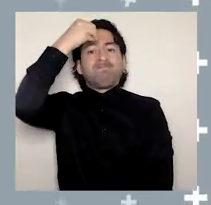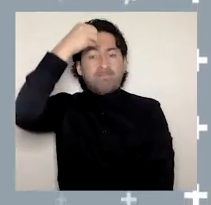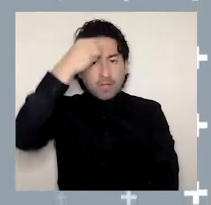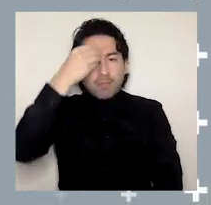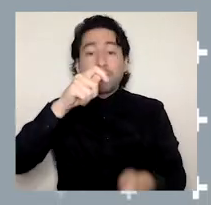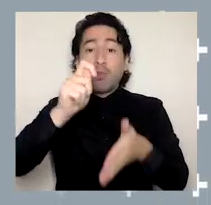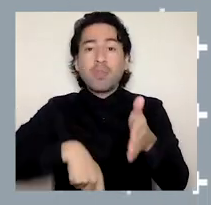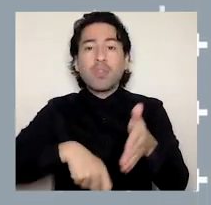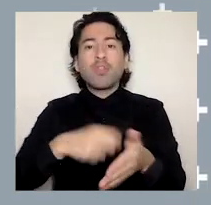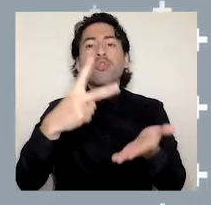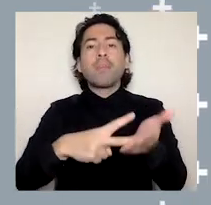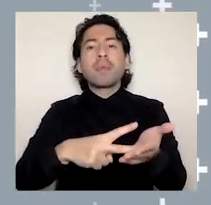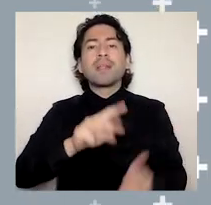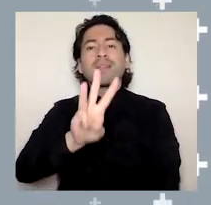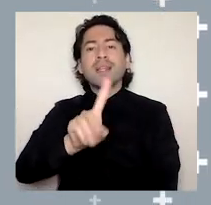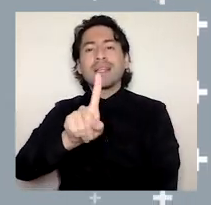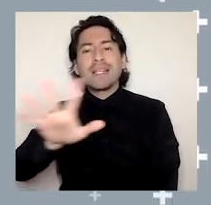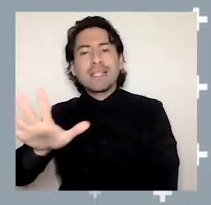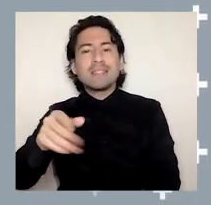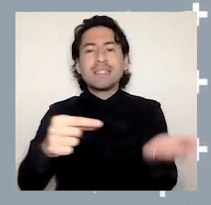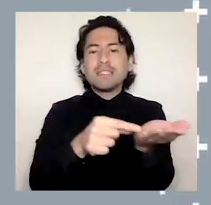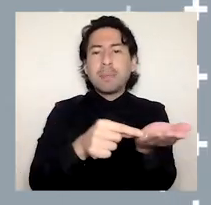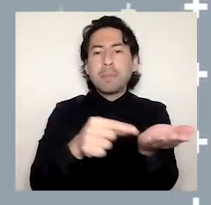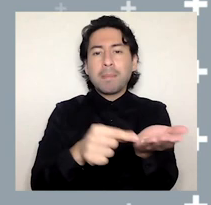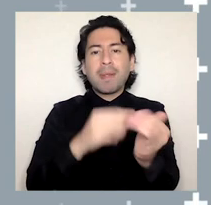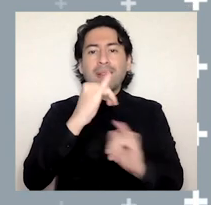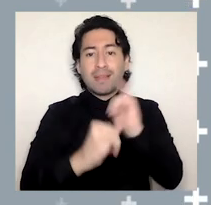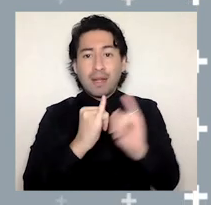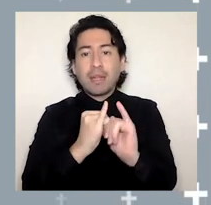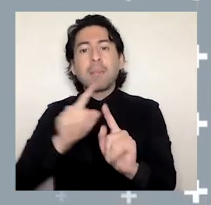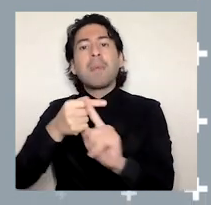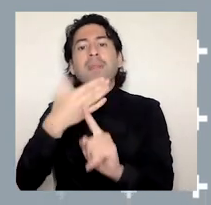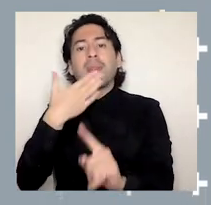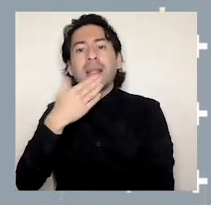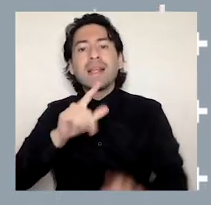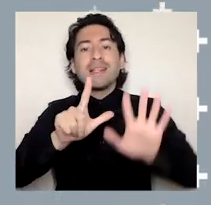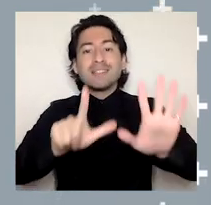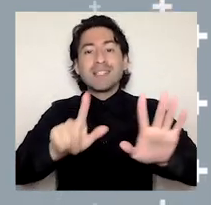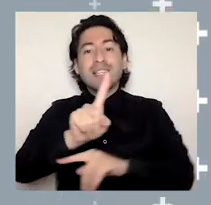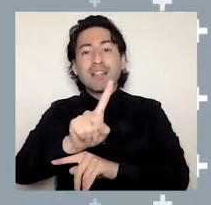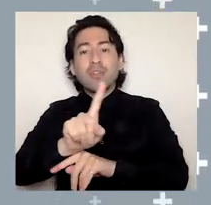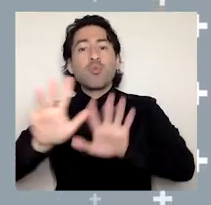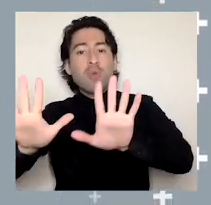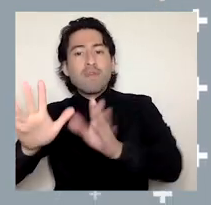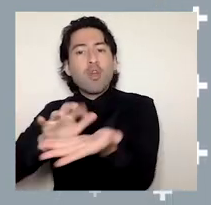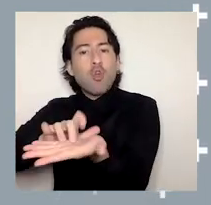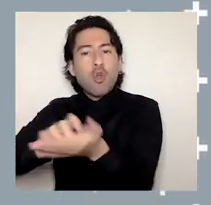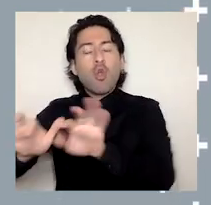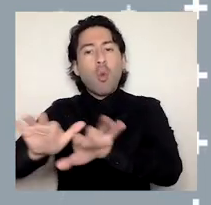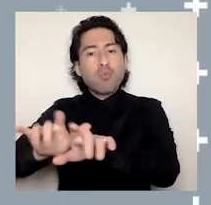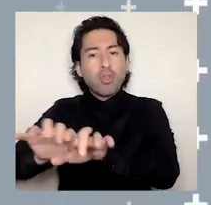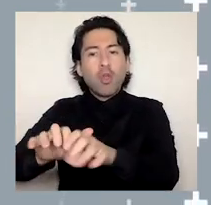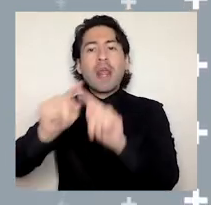Contratamos 2.315 chips de conectividad y facilitamos 719 computadoras y